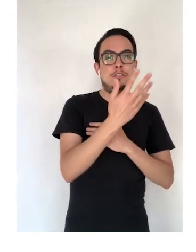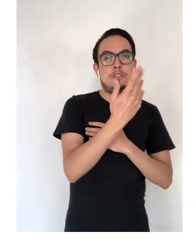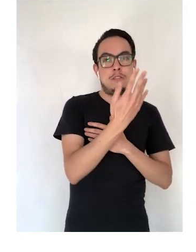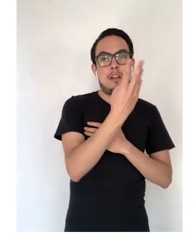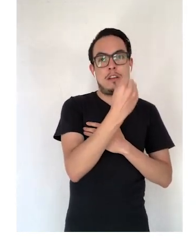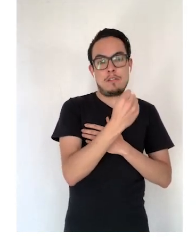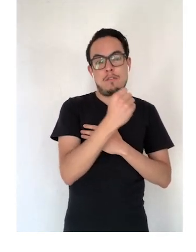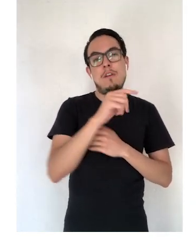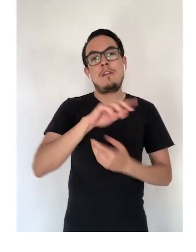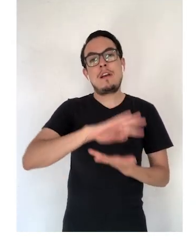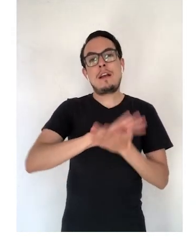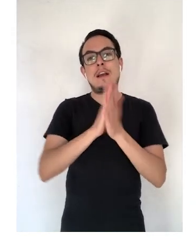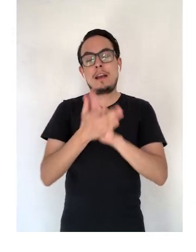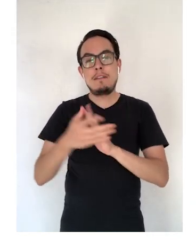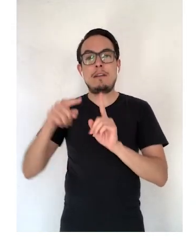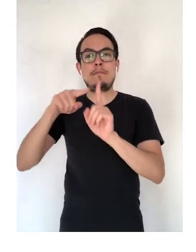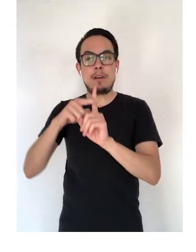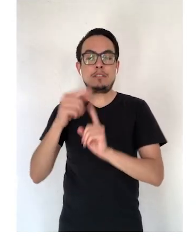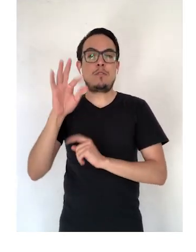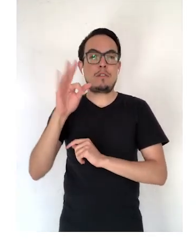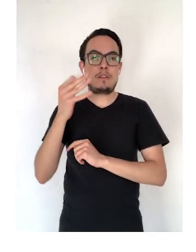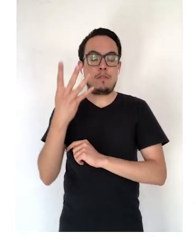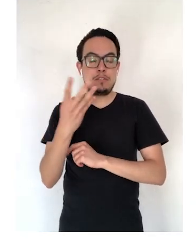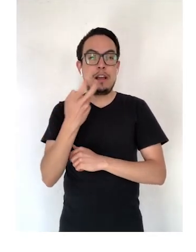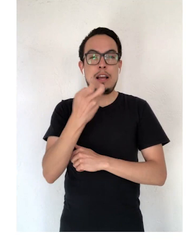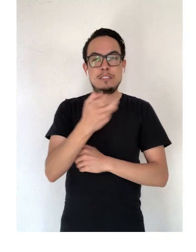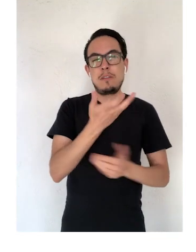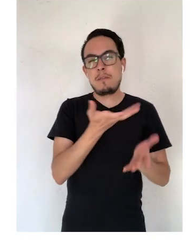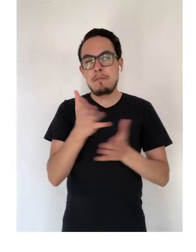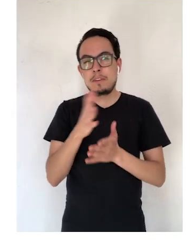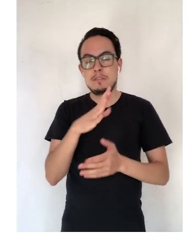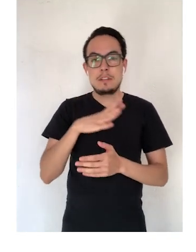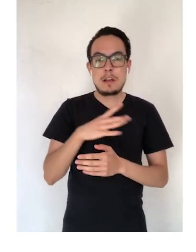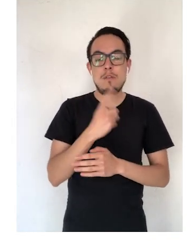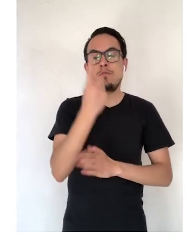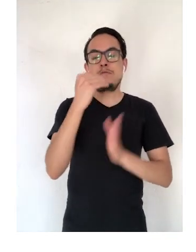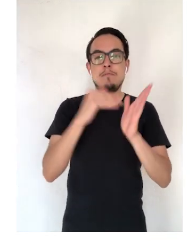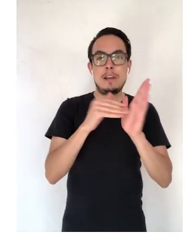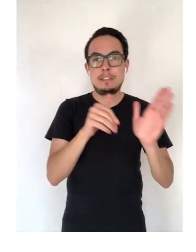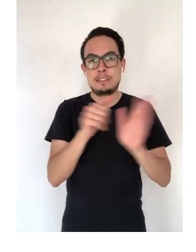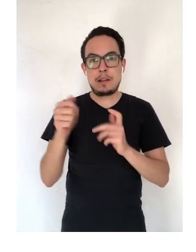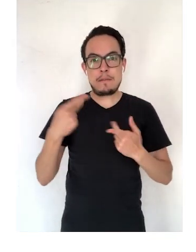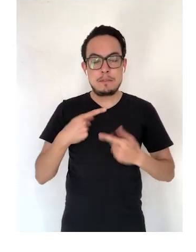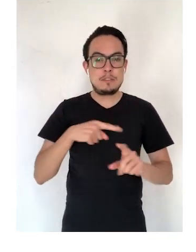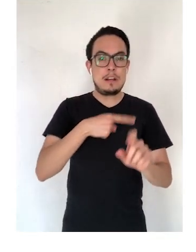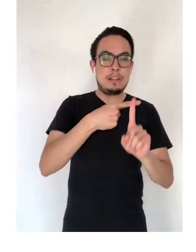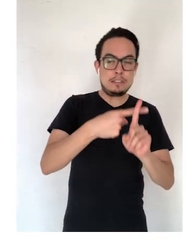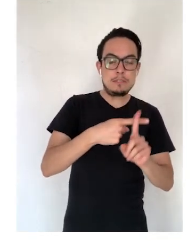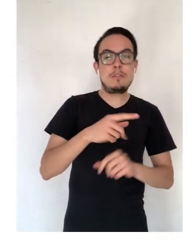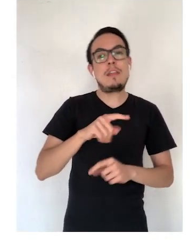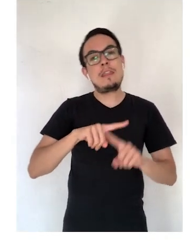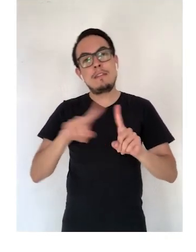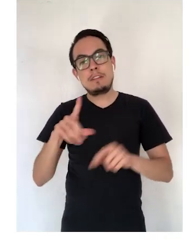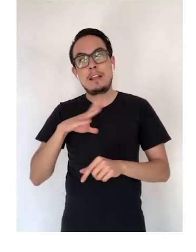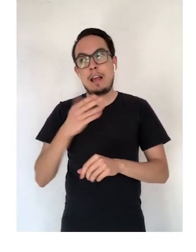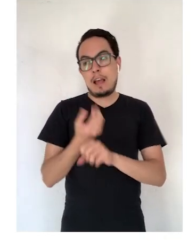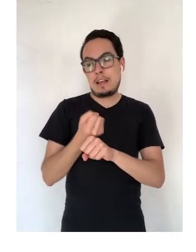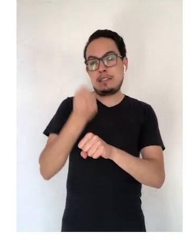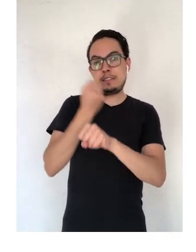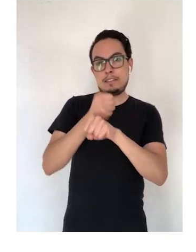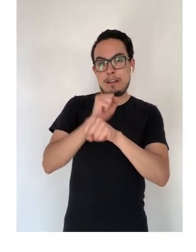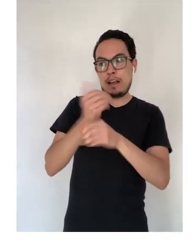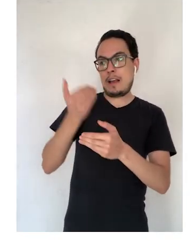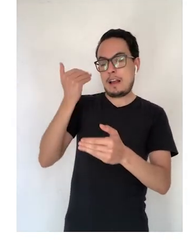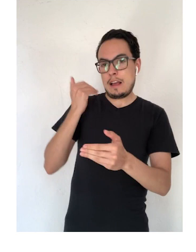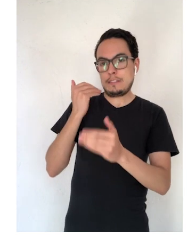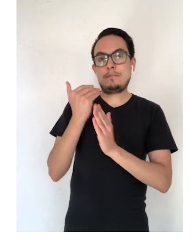menos 59 a más 44 activos. Actualmente tenemos un promedio de 1,647 activos contra 1,539 de la